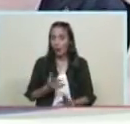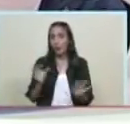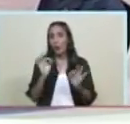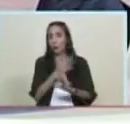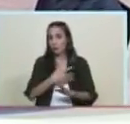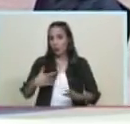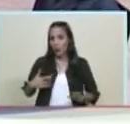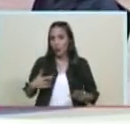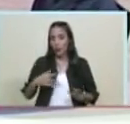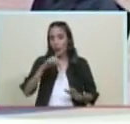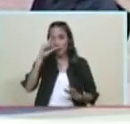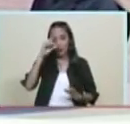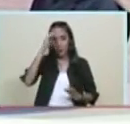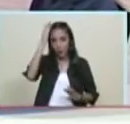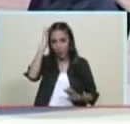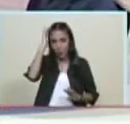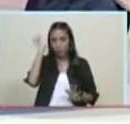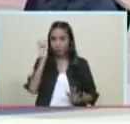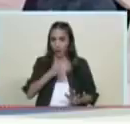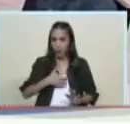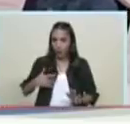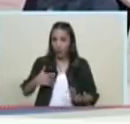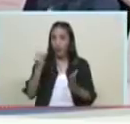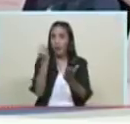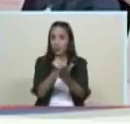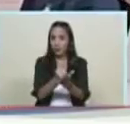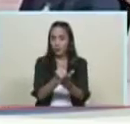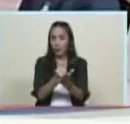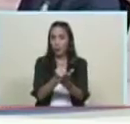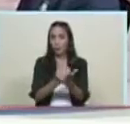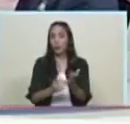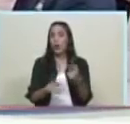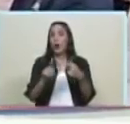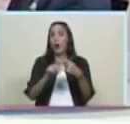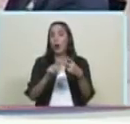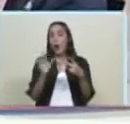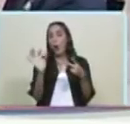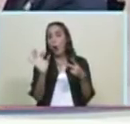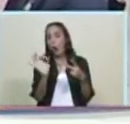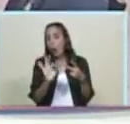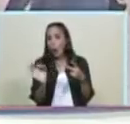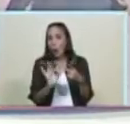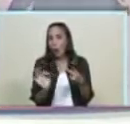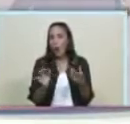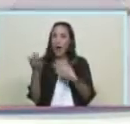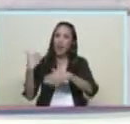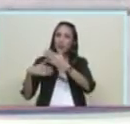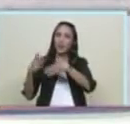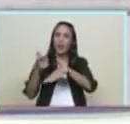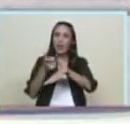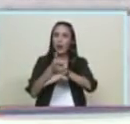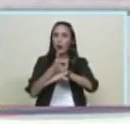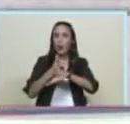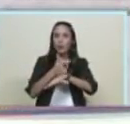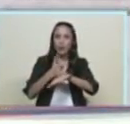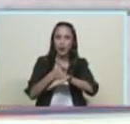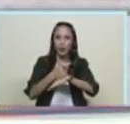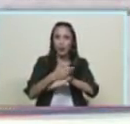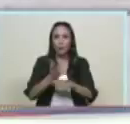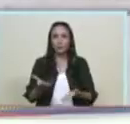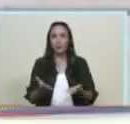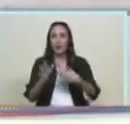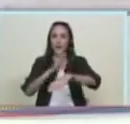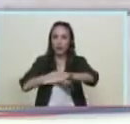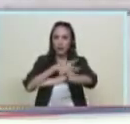como lo ha anunciado y se inscribe el señor Henry Falcón como lo ha anunciado y se inscribe el señor Claudio